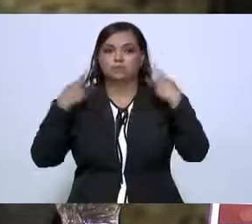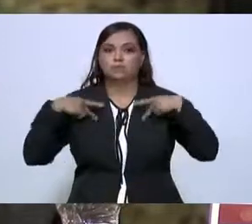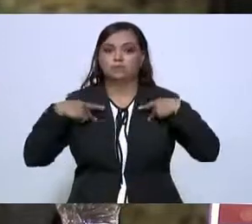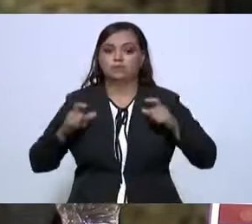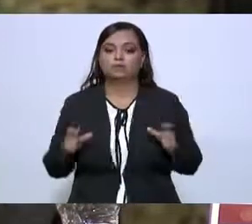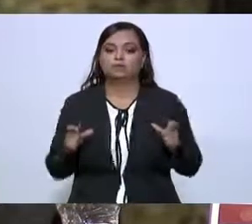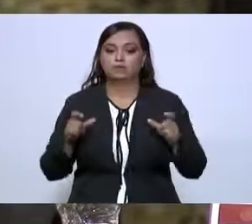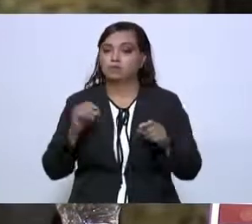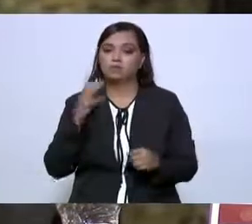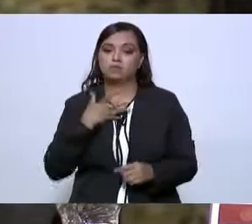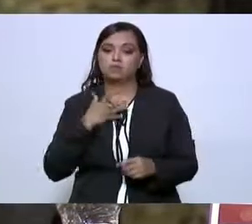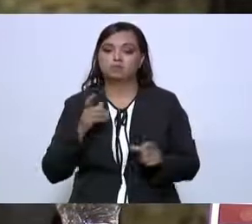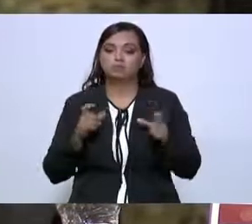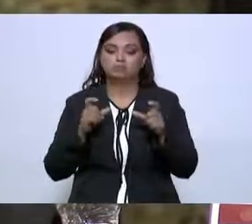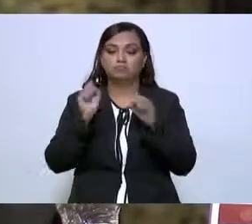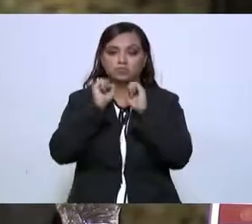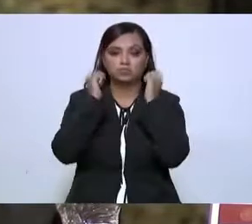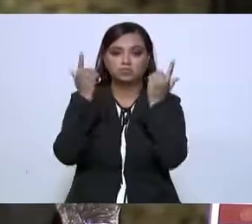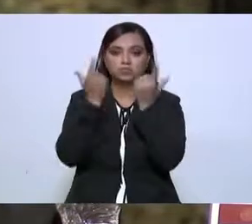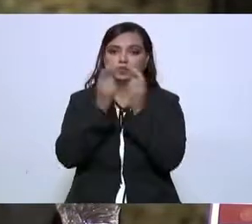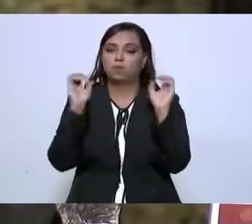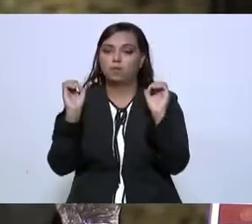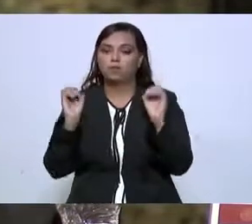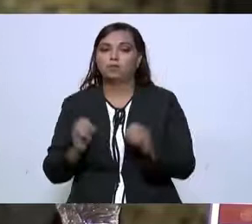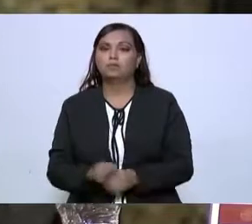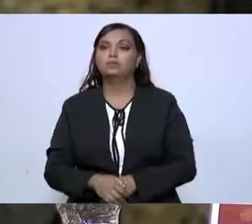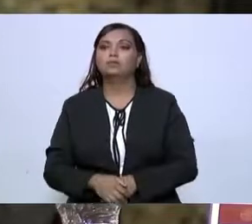sin seguridad social, o sea